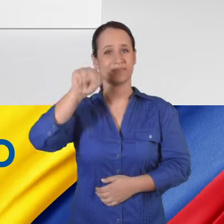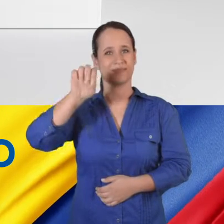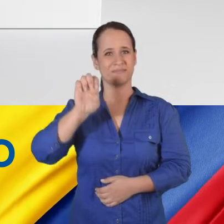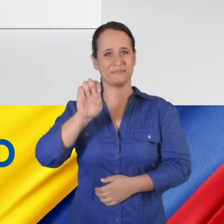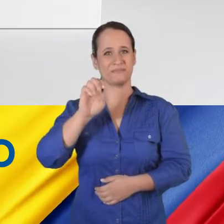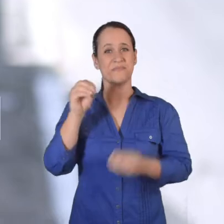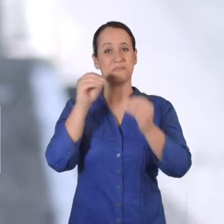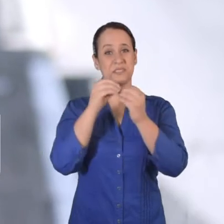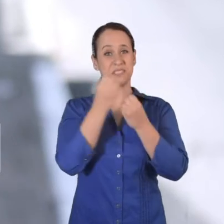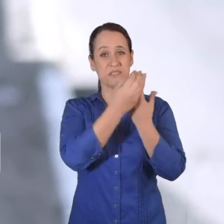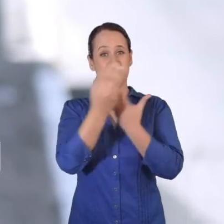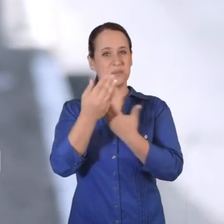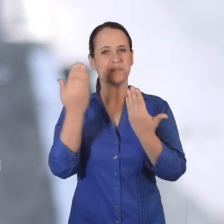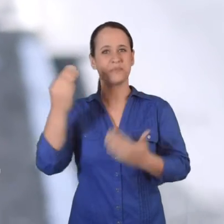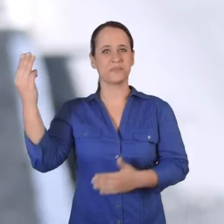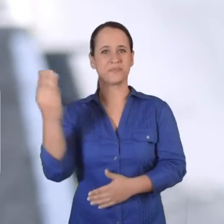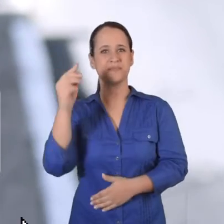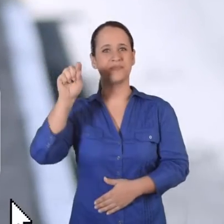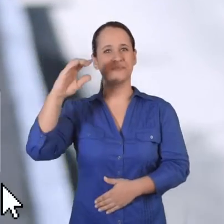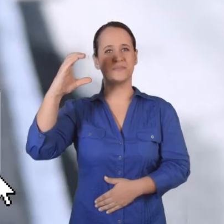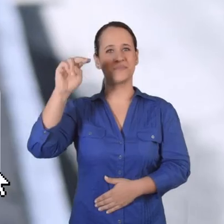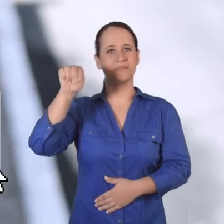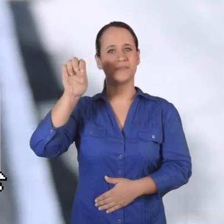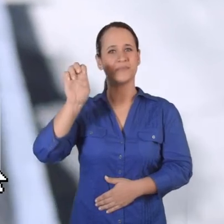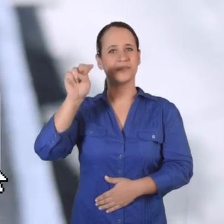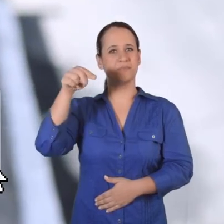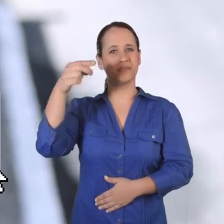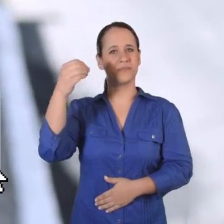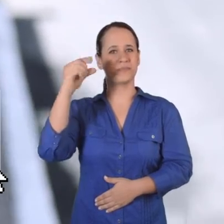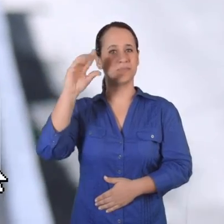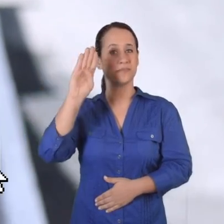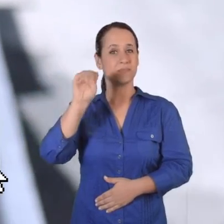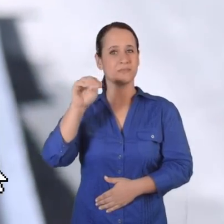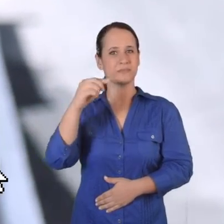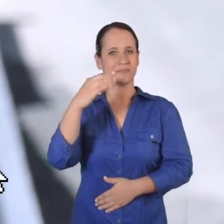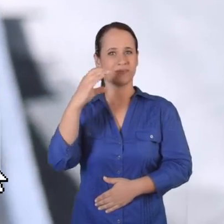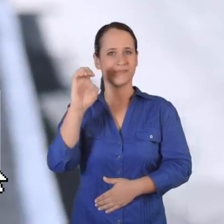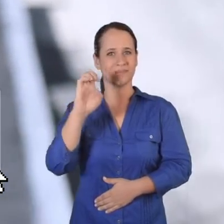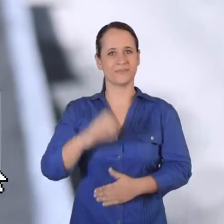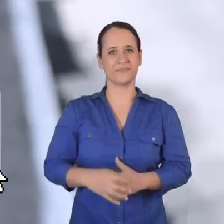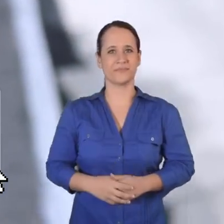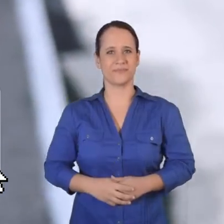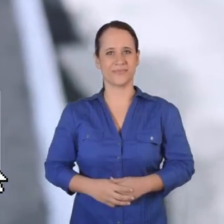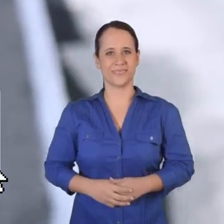CNE. Encuentra más información en www.cne.gov.es